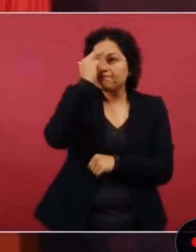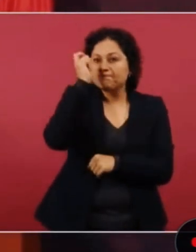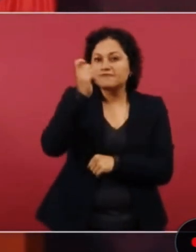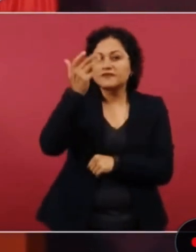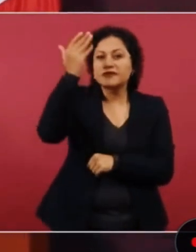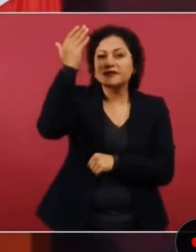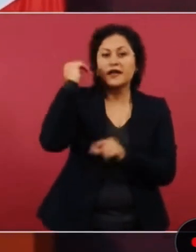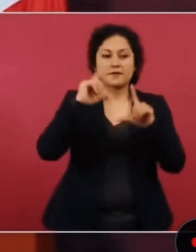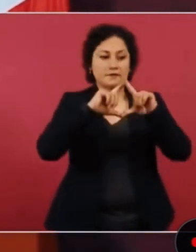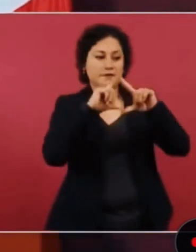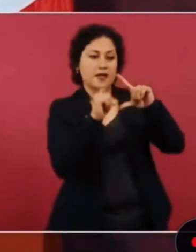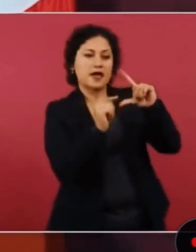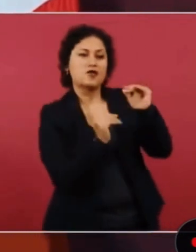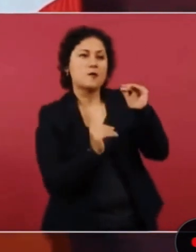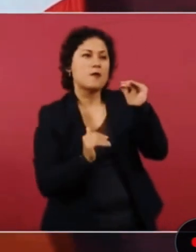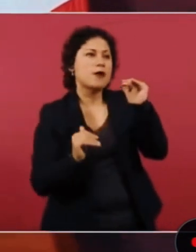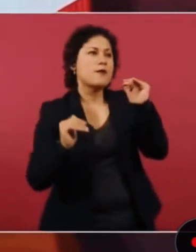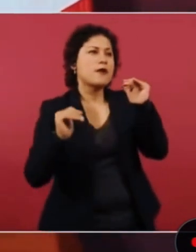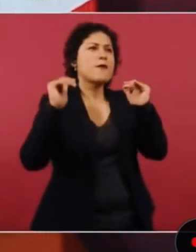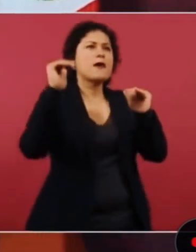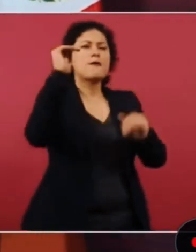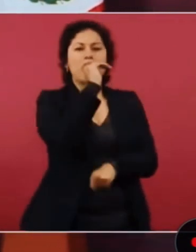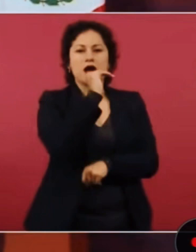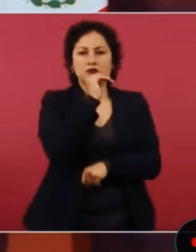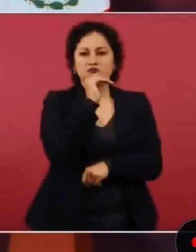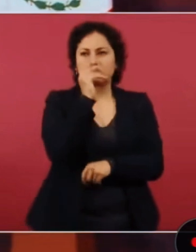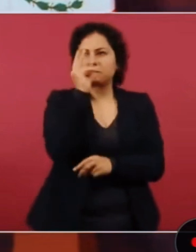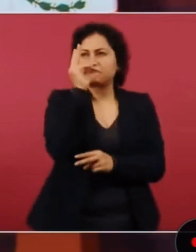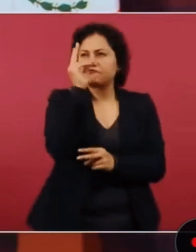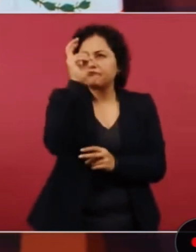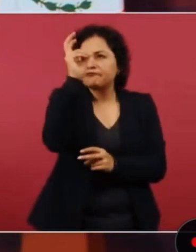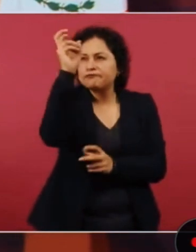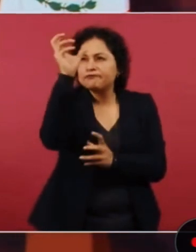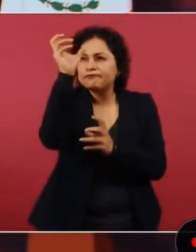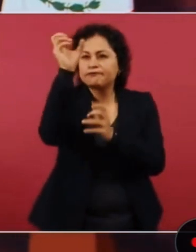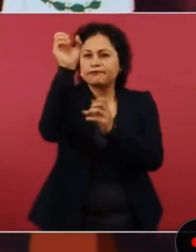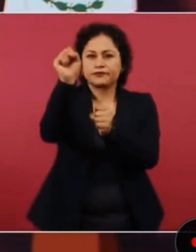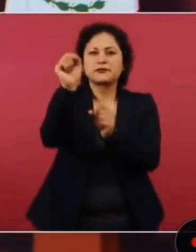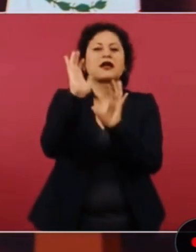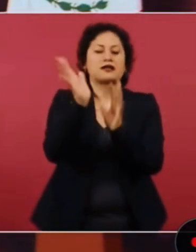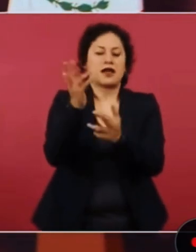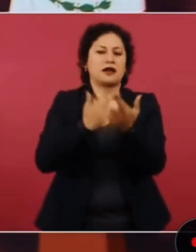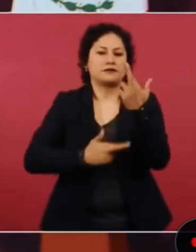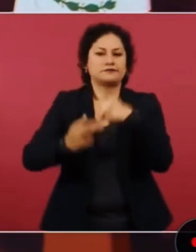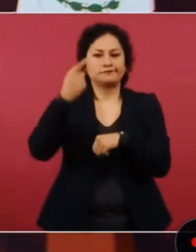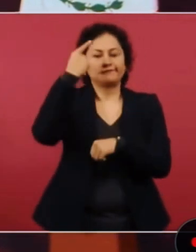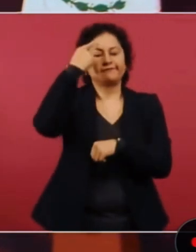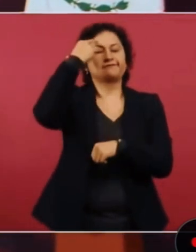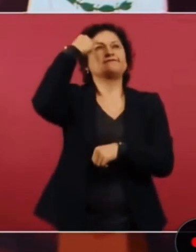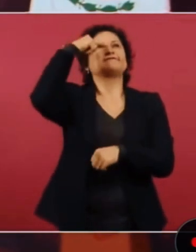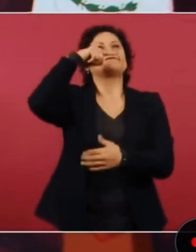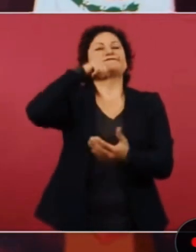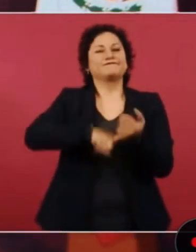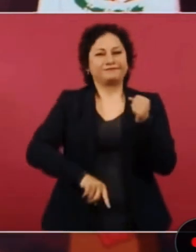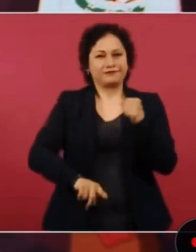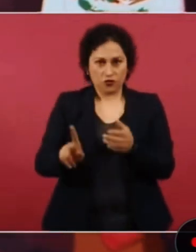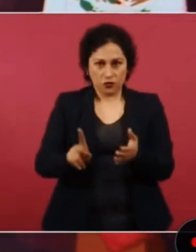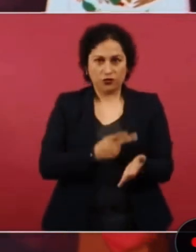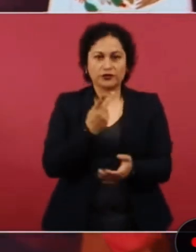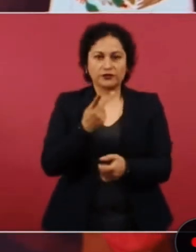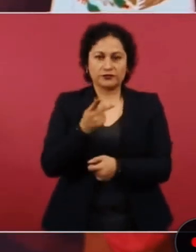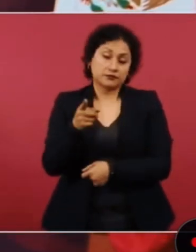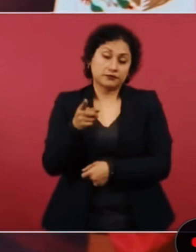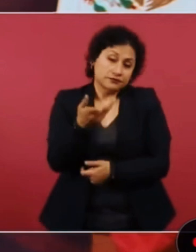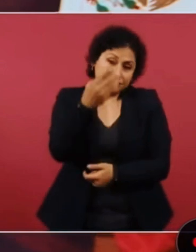ya ven cómo son los conservadores, también muy dados